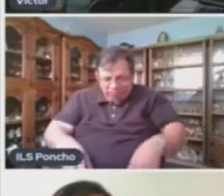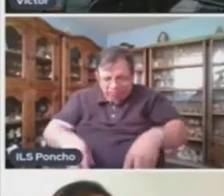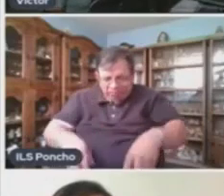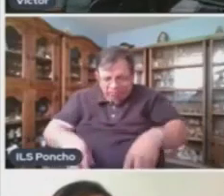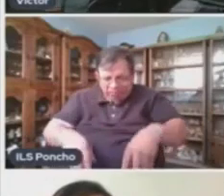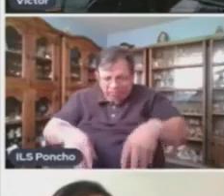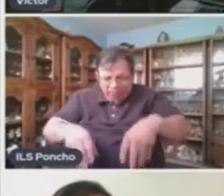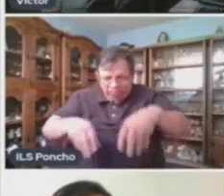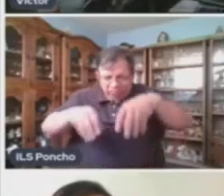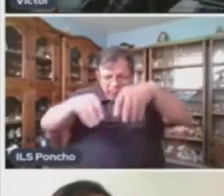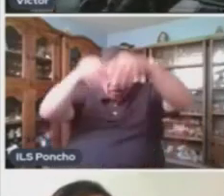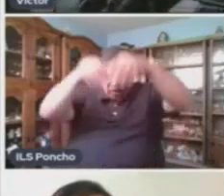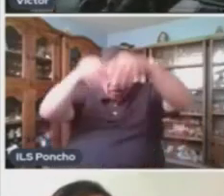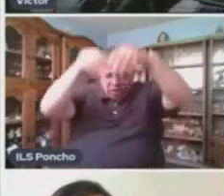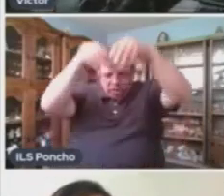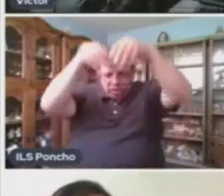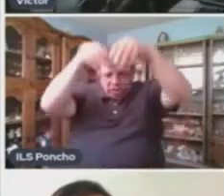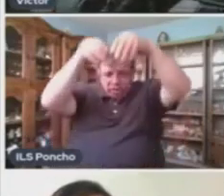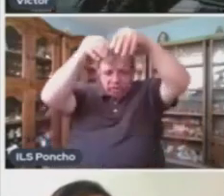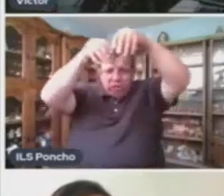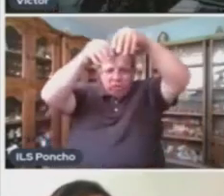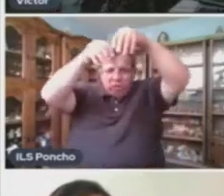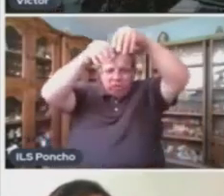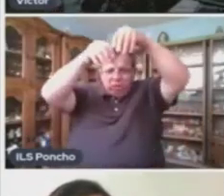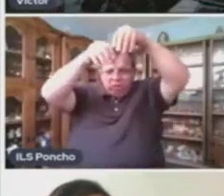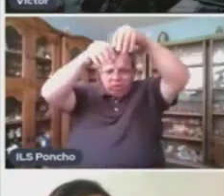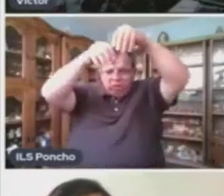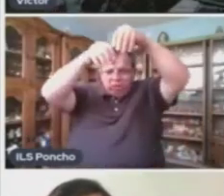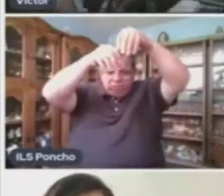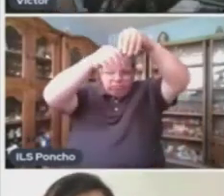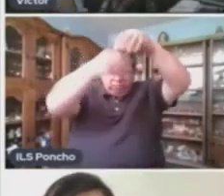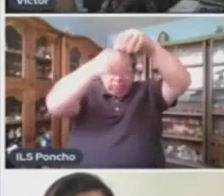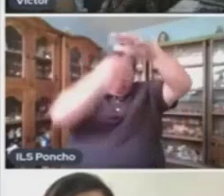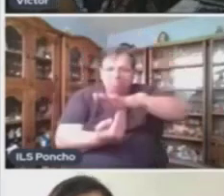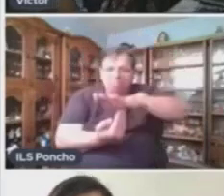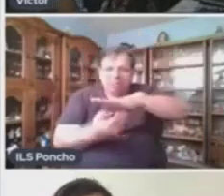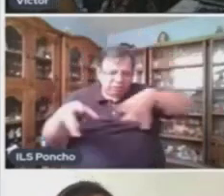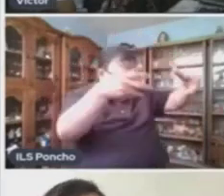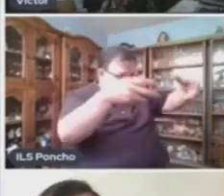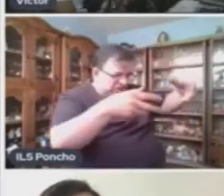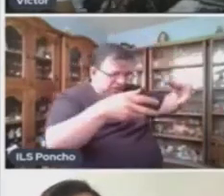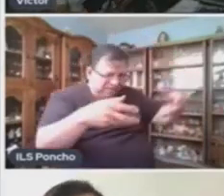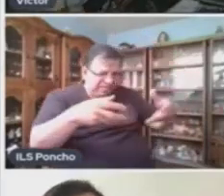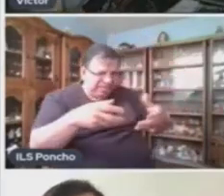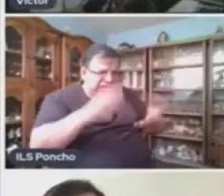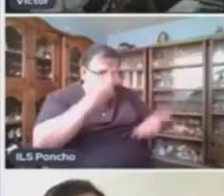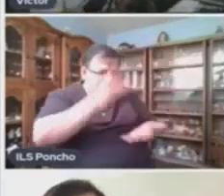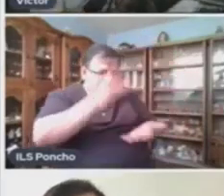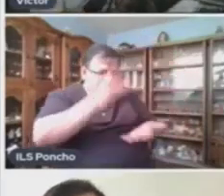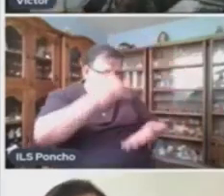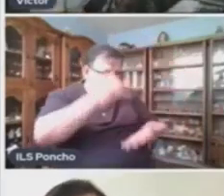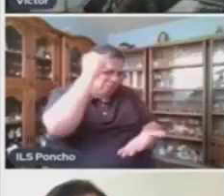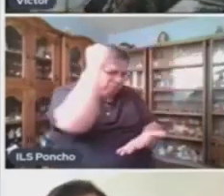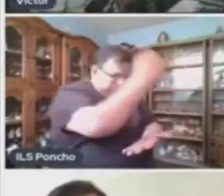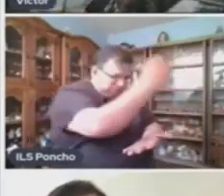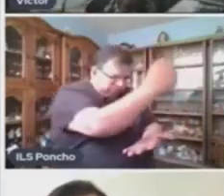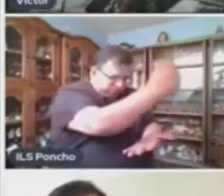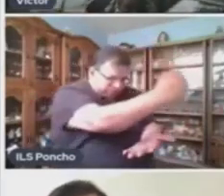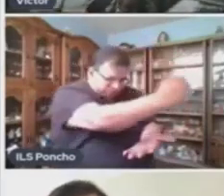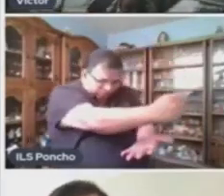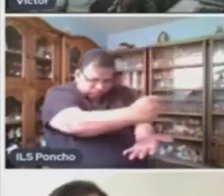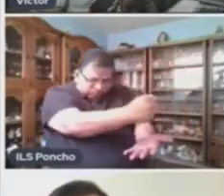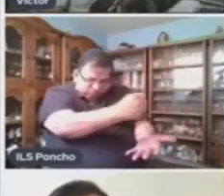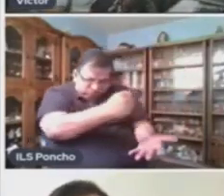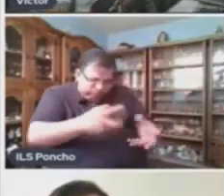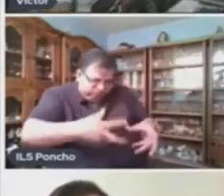Jordán Cortó Funda Y Envoltura De Un Tajo Las Plumas Superiores Volaron